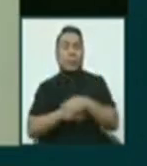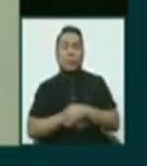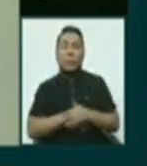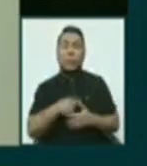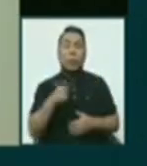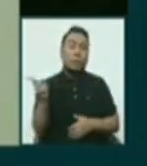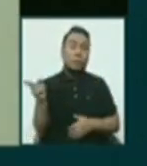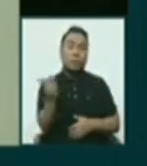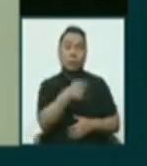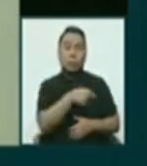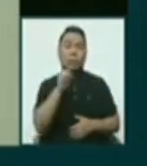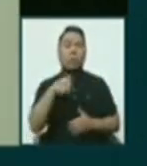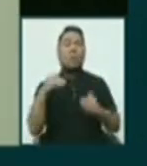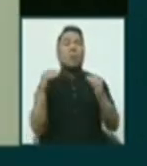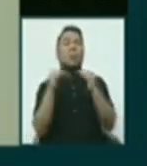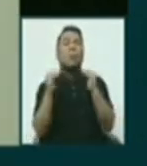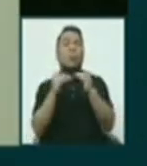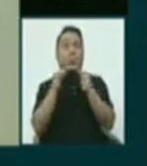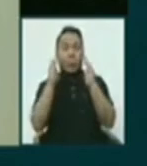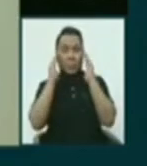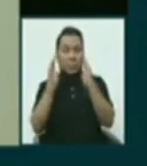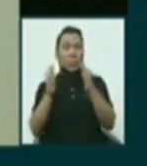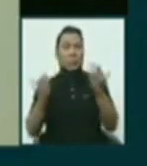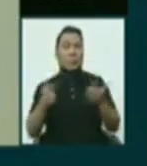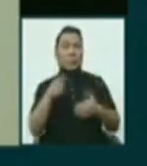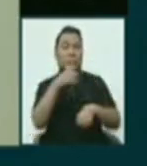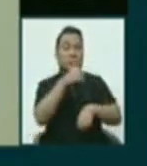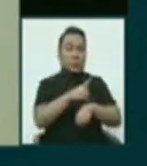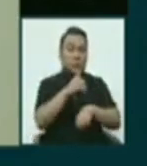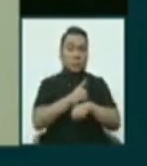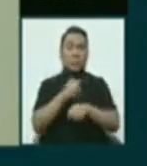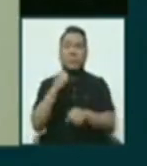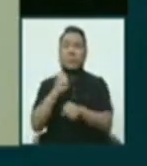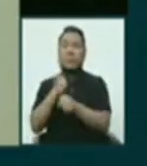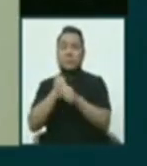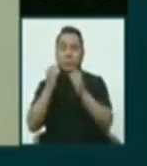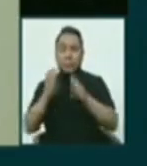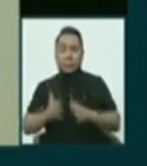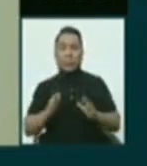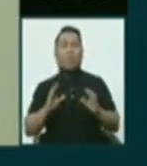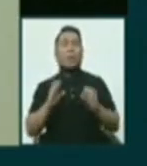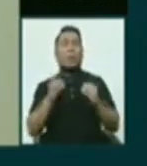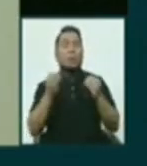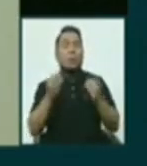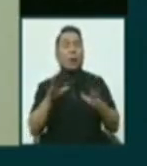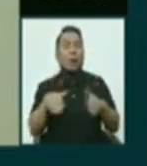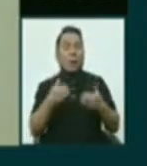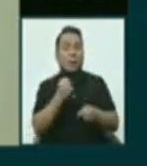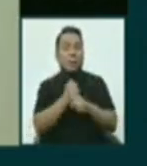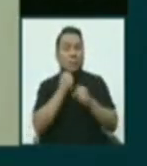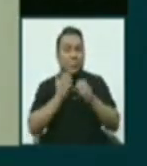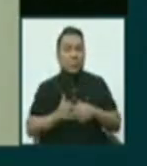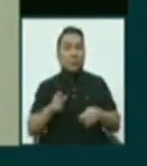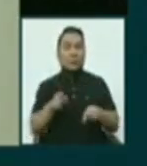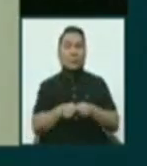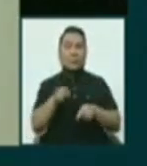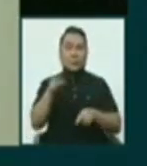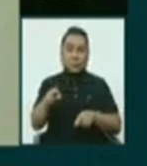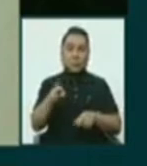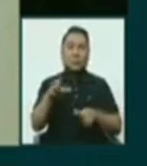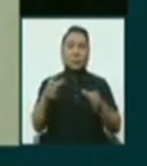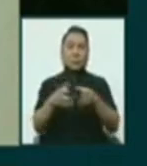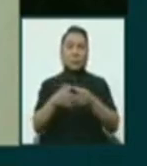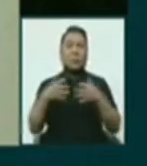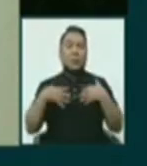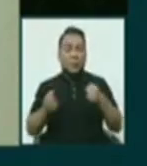ellos sean por iguales, tanto el médico, los trabajadores también, porque hay personal de trabajador también ahí en el sector salud.